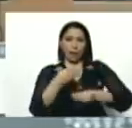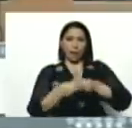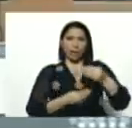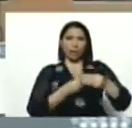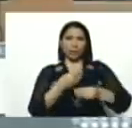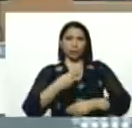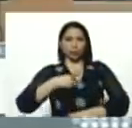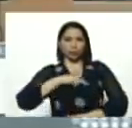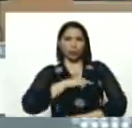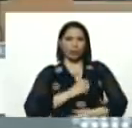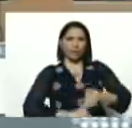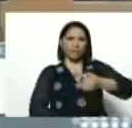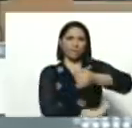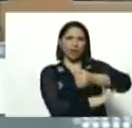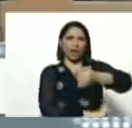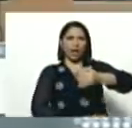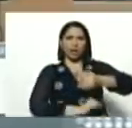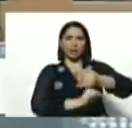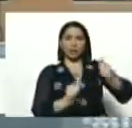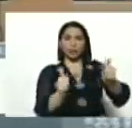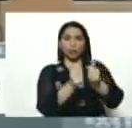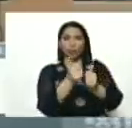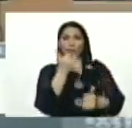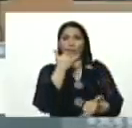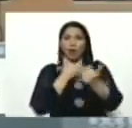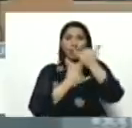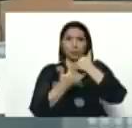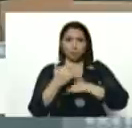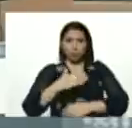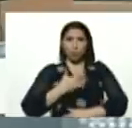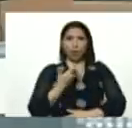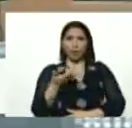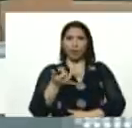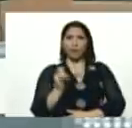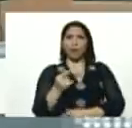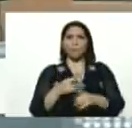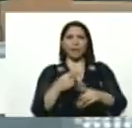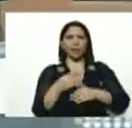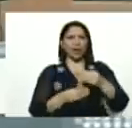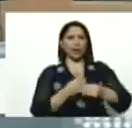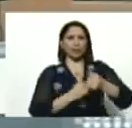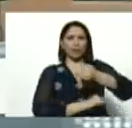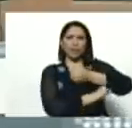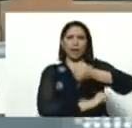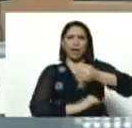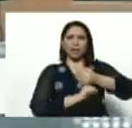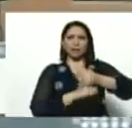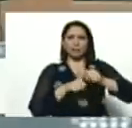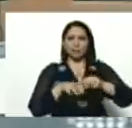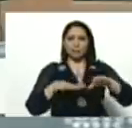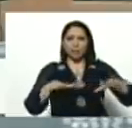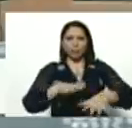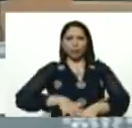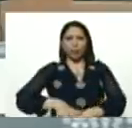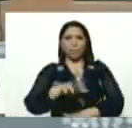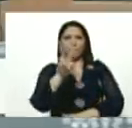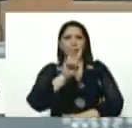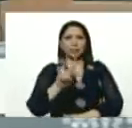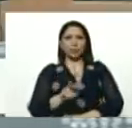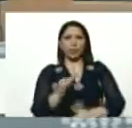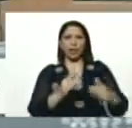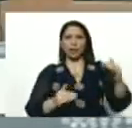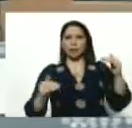hecho nuestras bases, con la falla, que pueda haber, pero que han hecho nuestras bases, desplegadas en todo el territorio, nacional, es